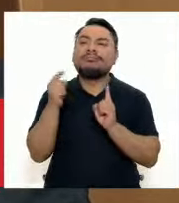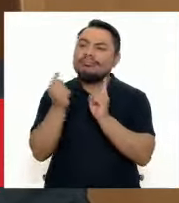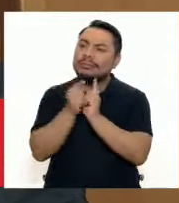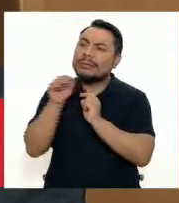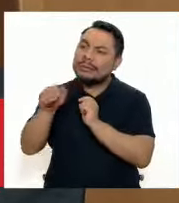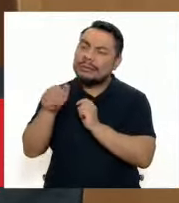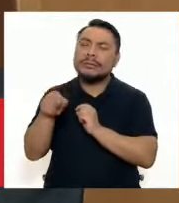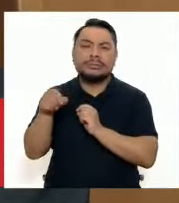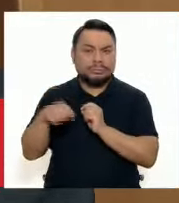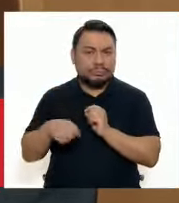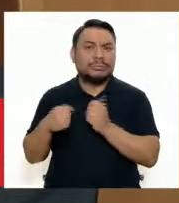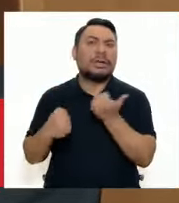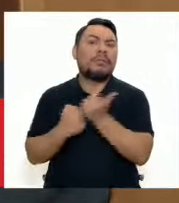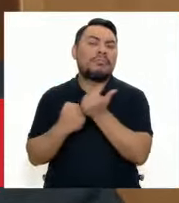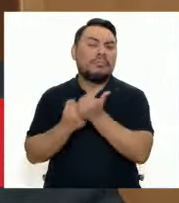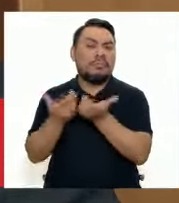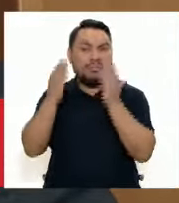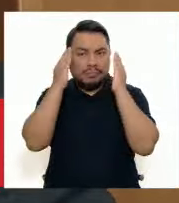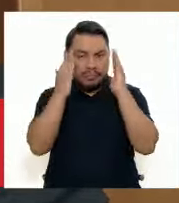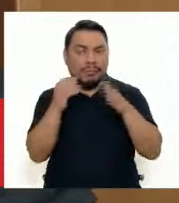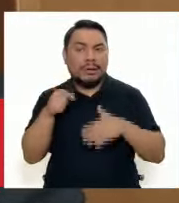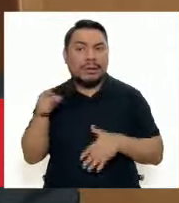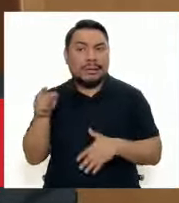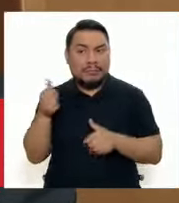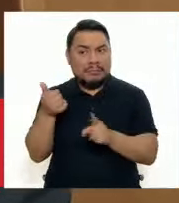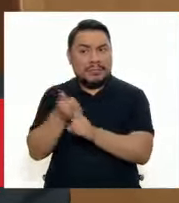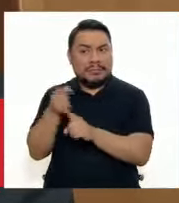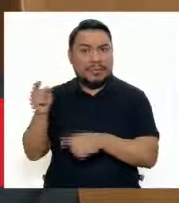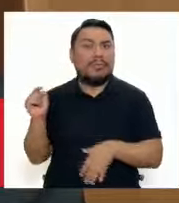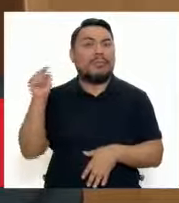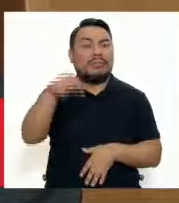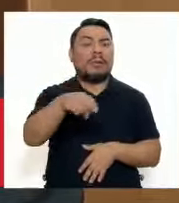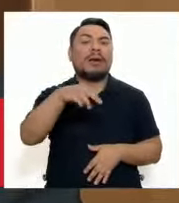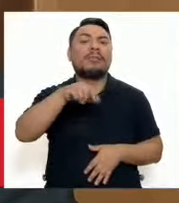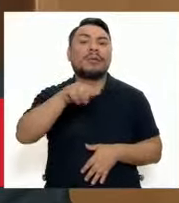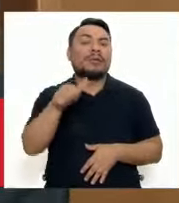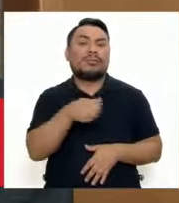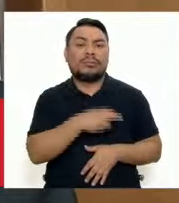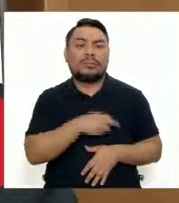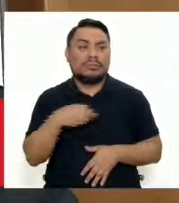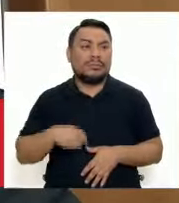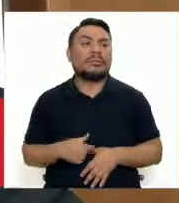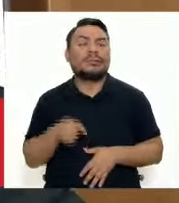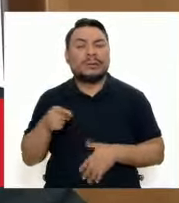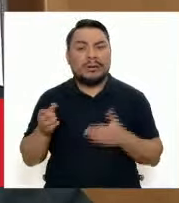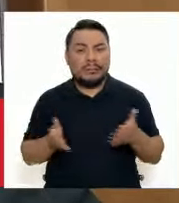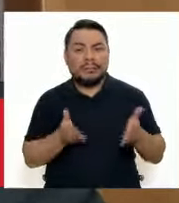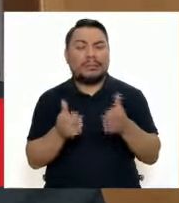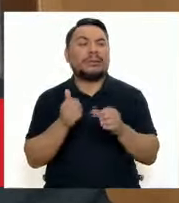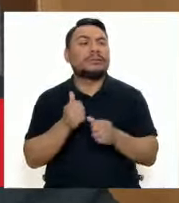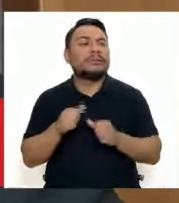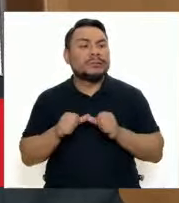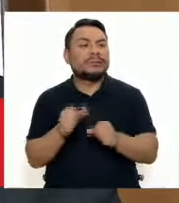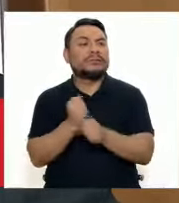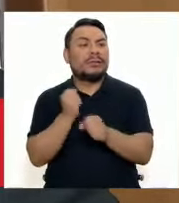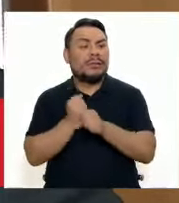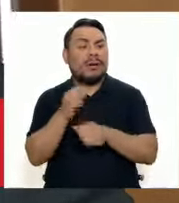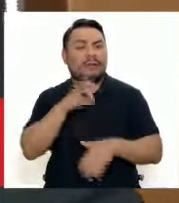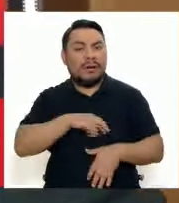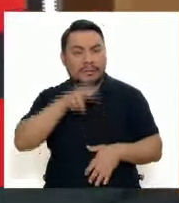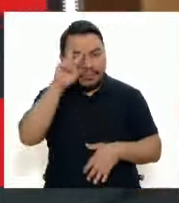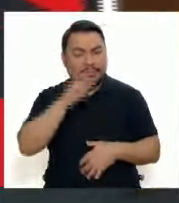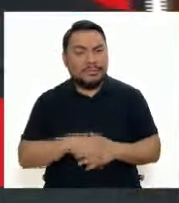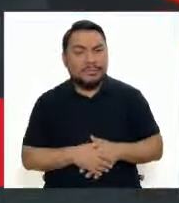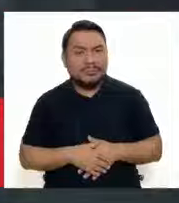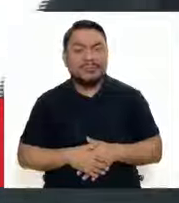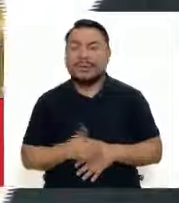estuvo ya a apoyarnos, estuvo en Mala también, al igual que otros ministros, y de esta manera seguimos trabajando en favor del Perú. Muchas